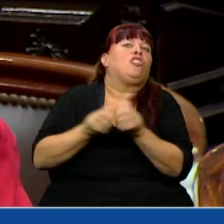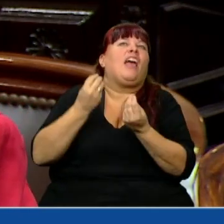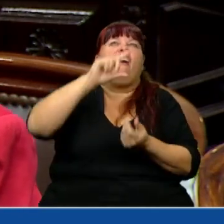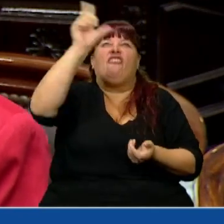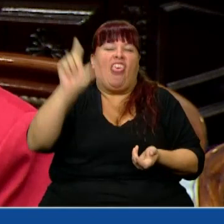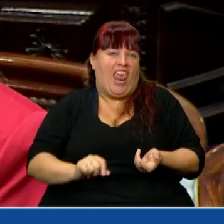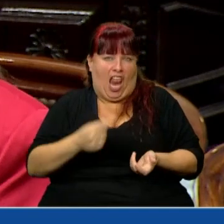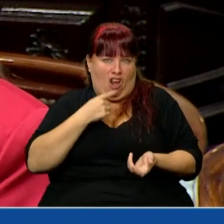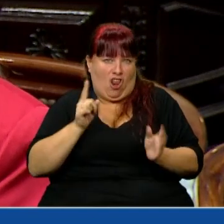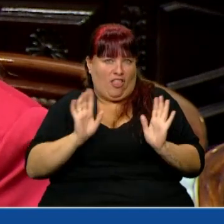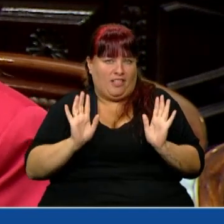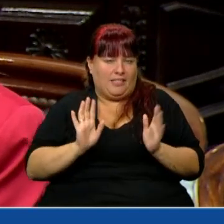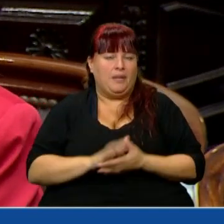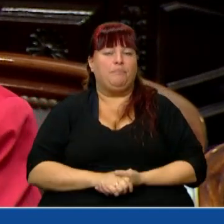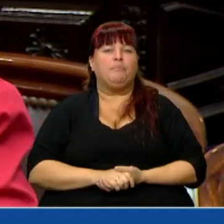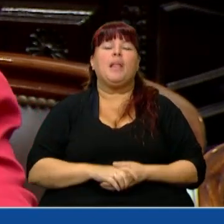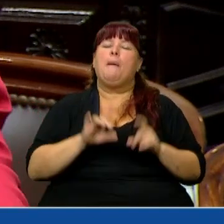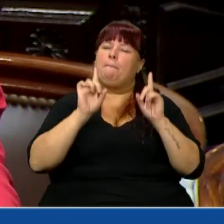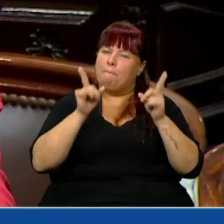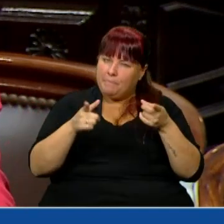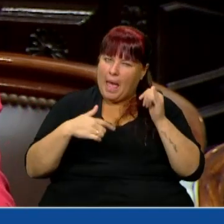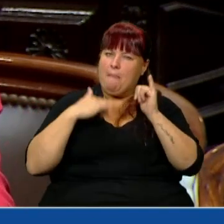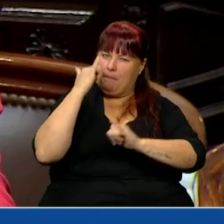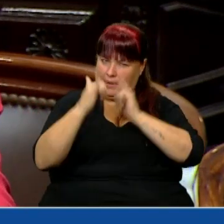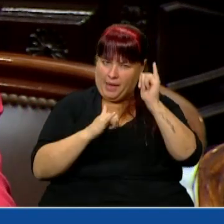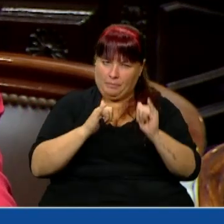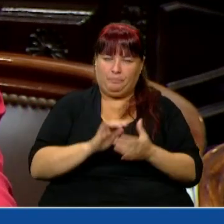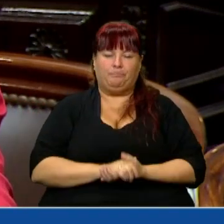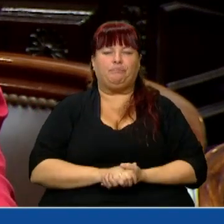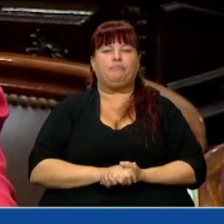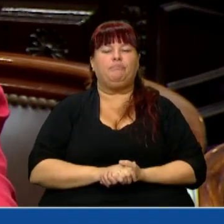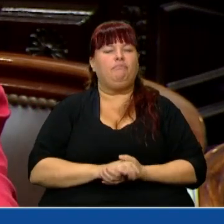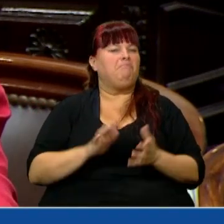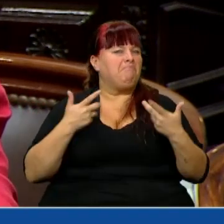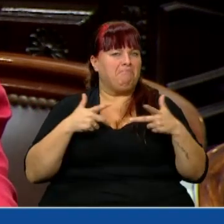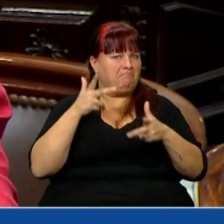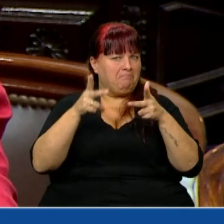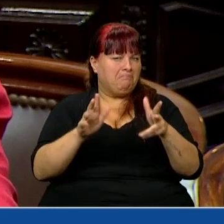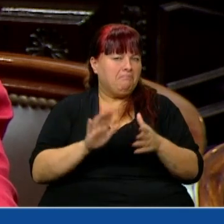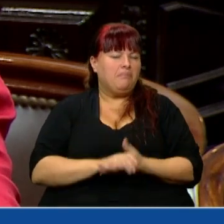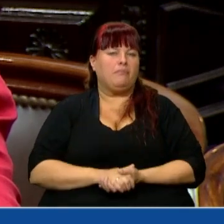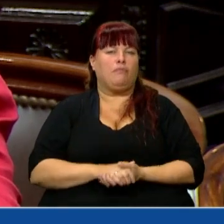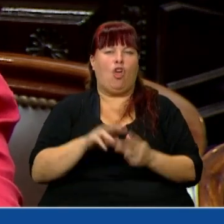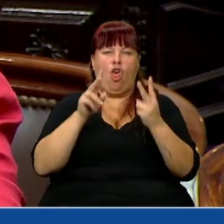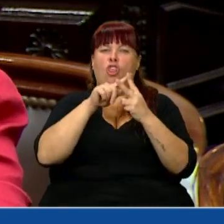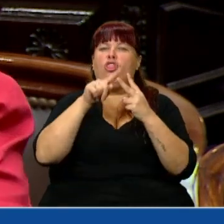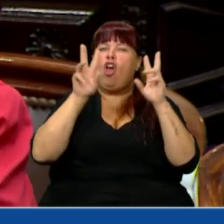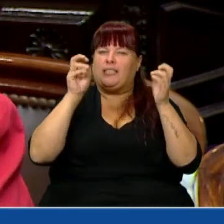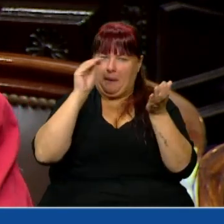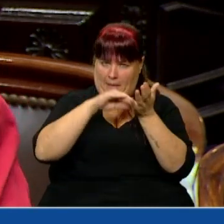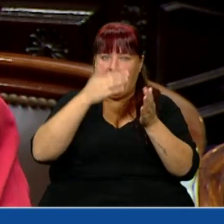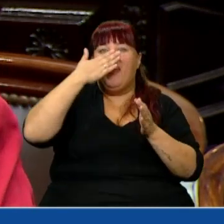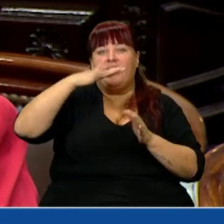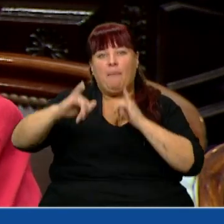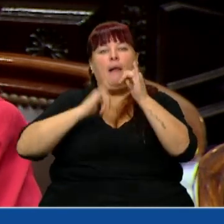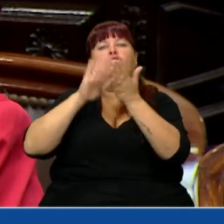sobre federalismo. Pero además déjenme decirles simplemente dos cuestiones más y